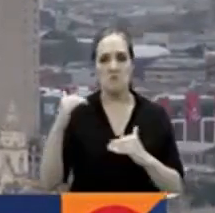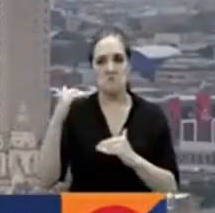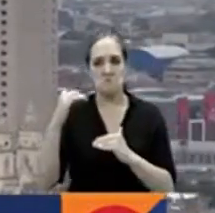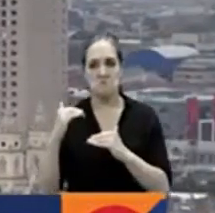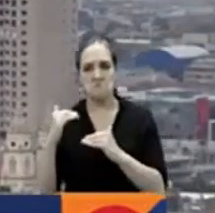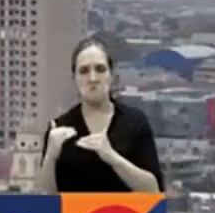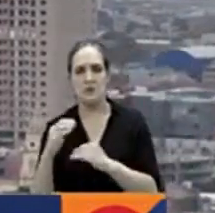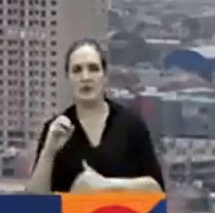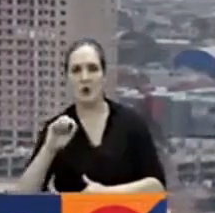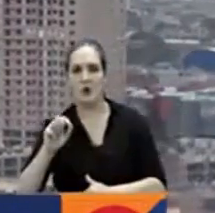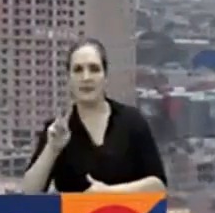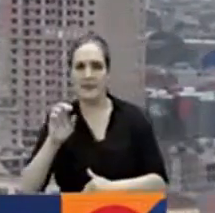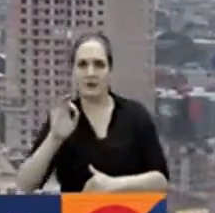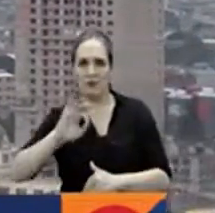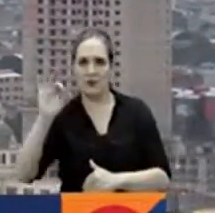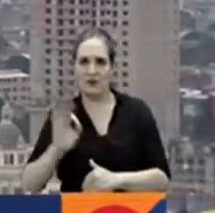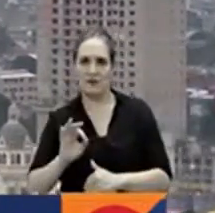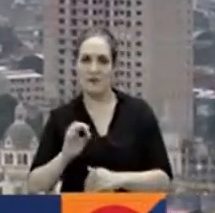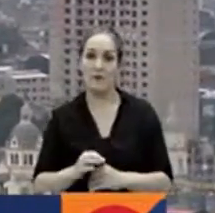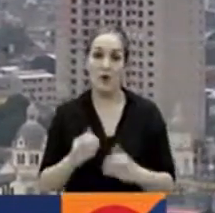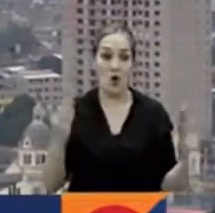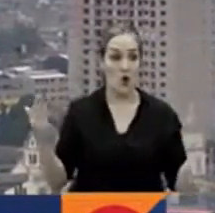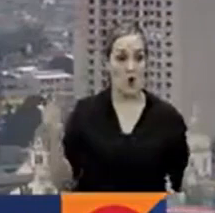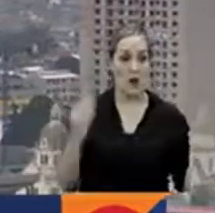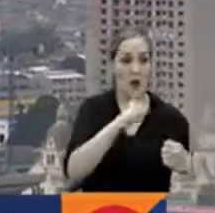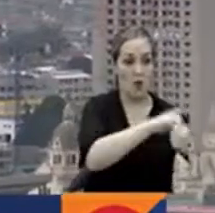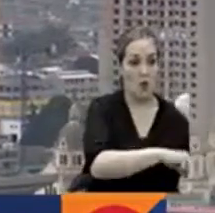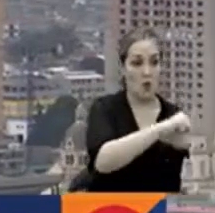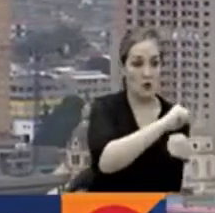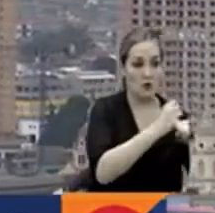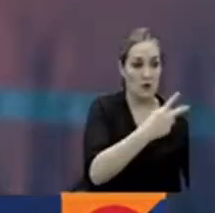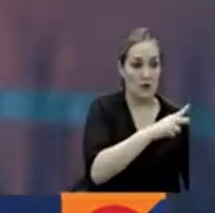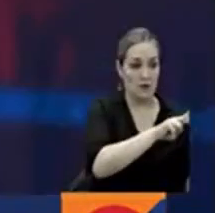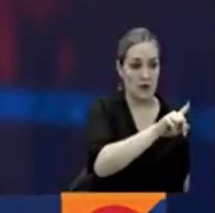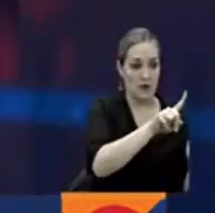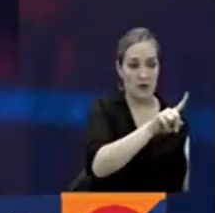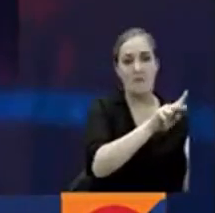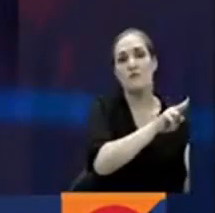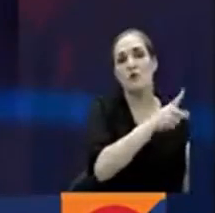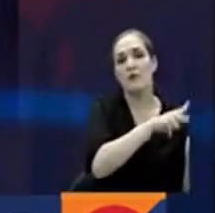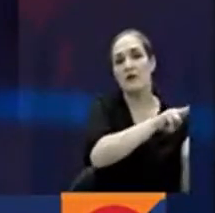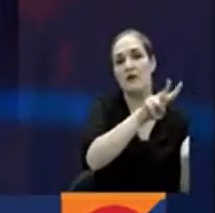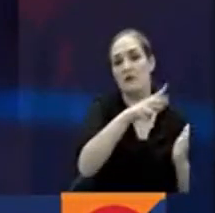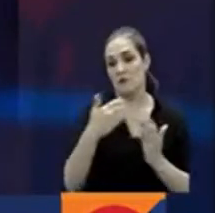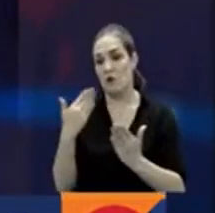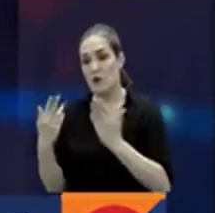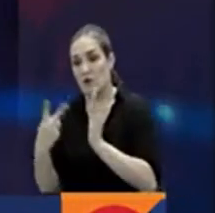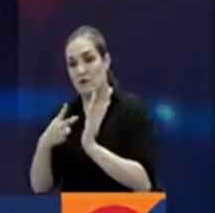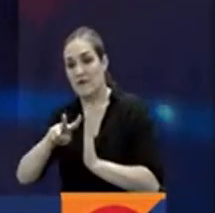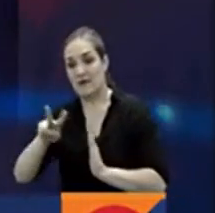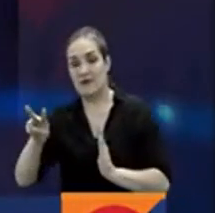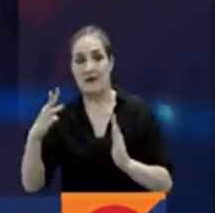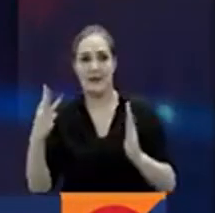,7 puntos porcentuales respecto al mismo trimestre del año anterior. De acuerdo con estas cifras, en el trimestre de referencia había